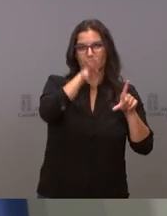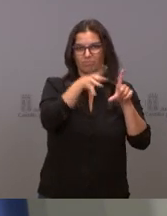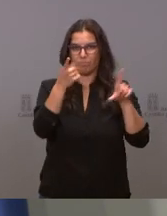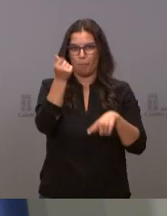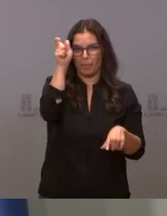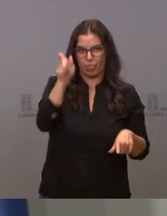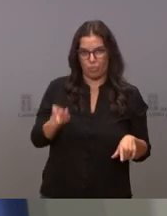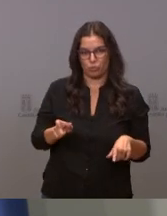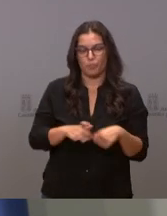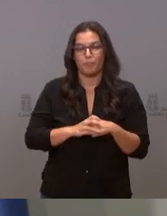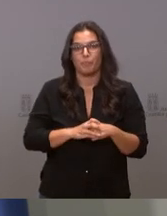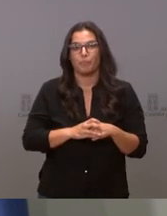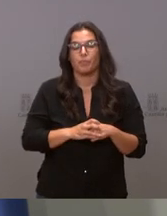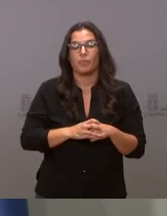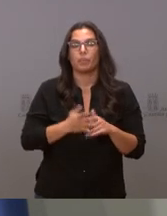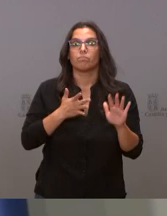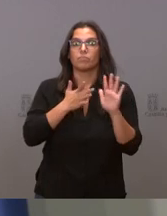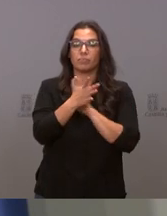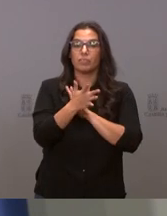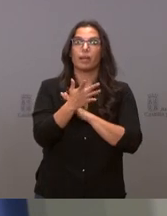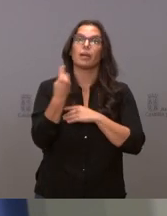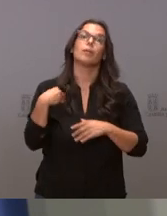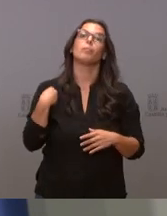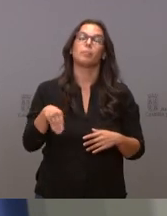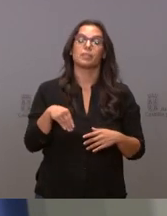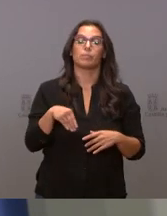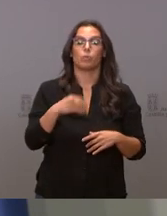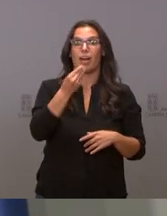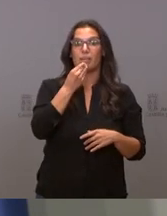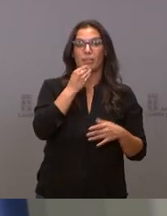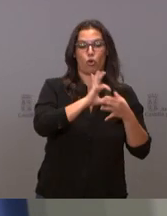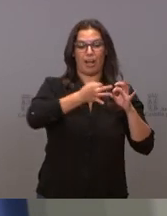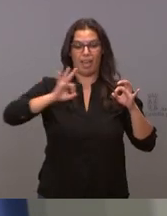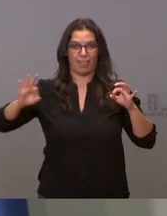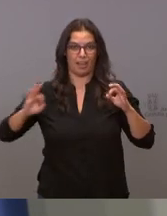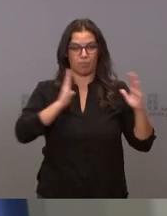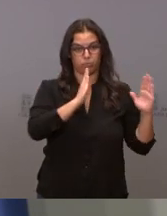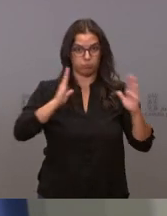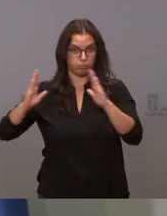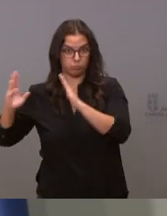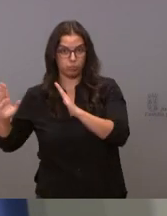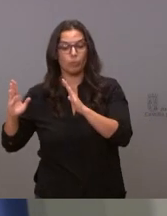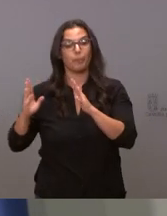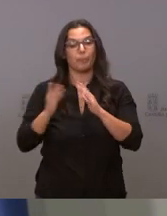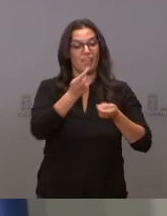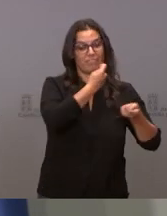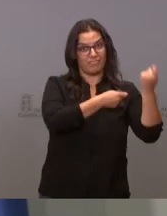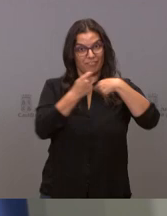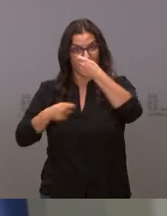de conseguir que los operadores de la cadena alimentaria, que las relaciones comerciales se hagan